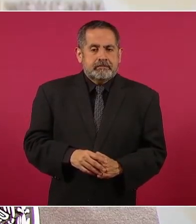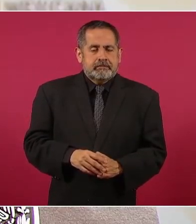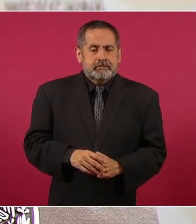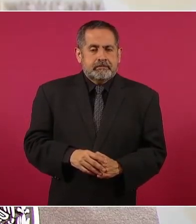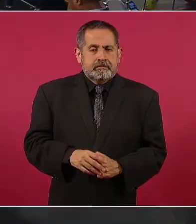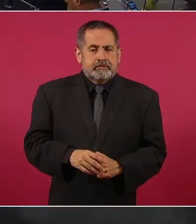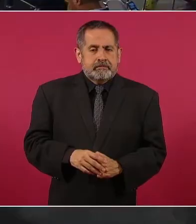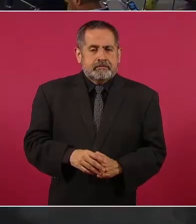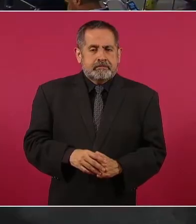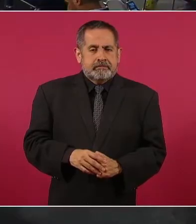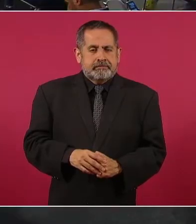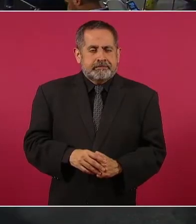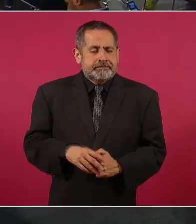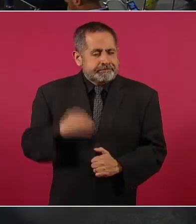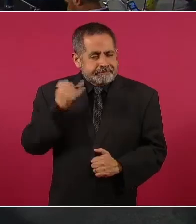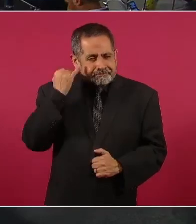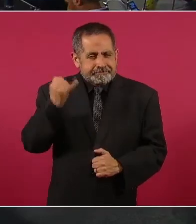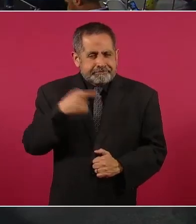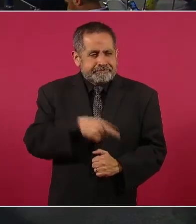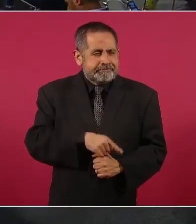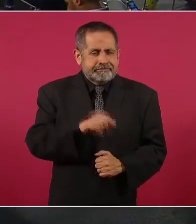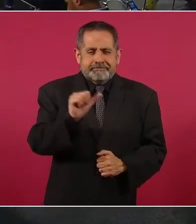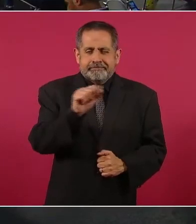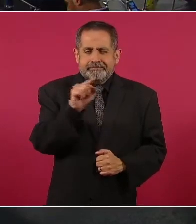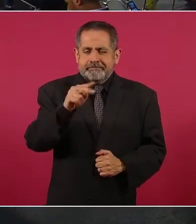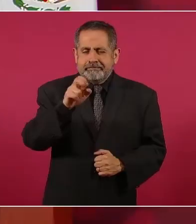Imagínense, Aznar.